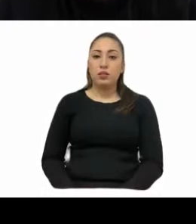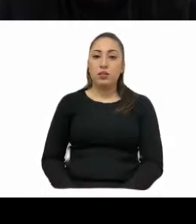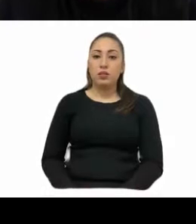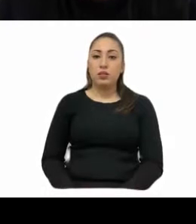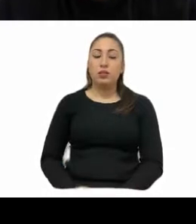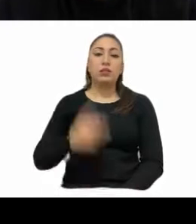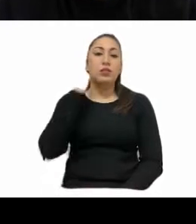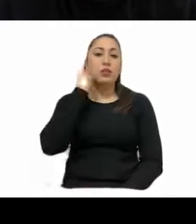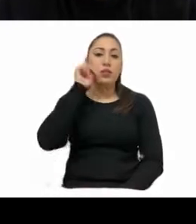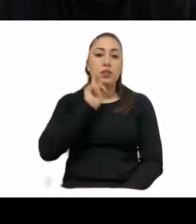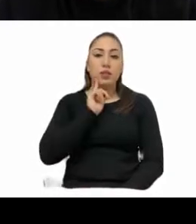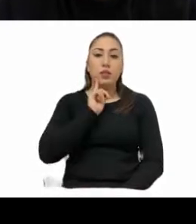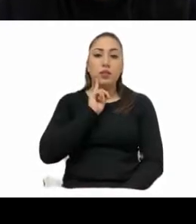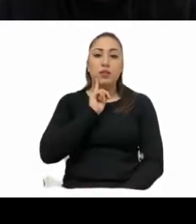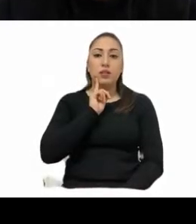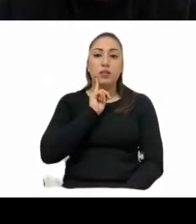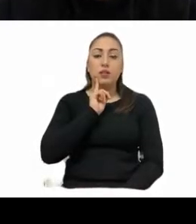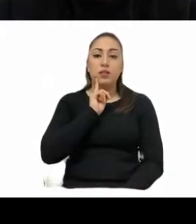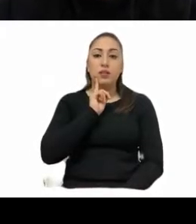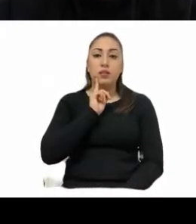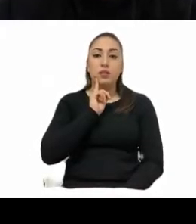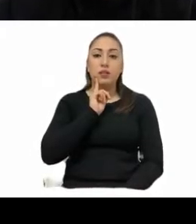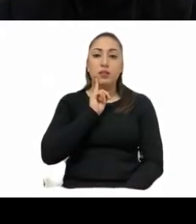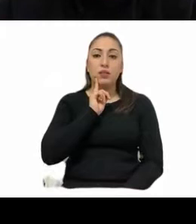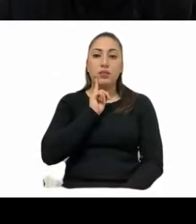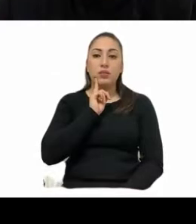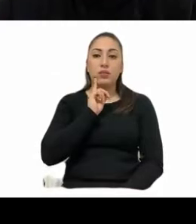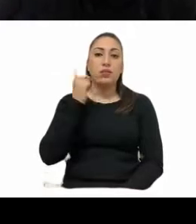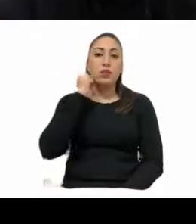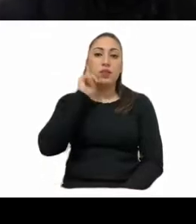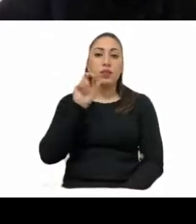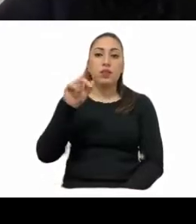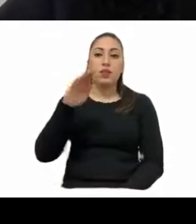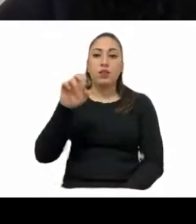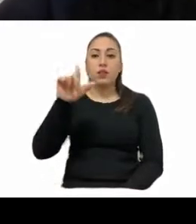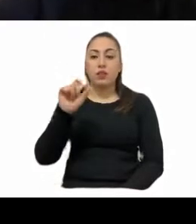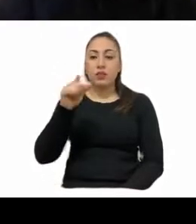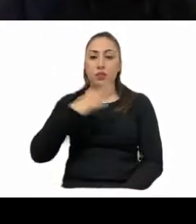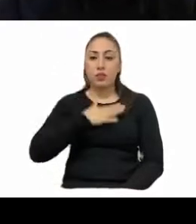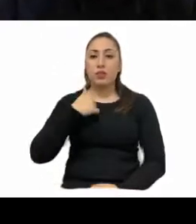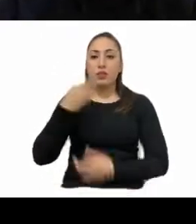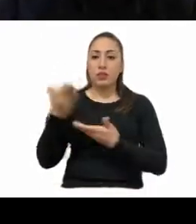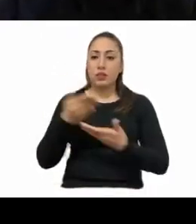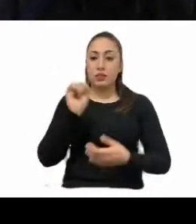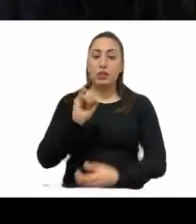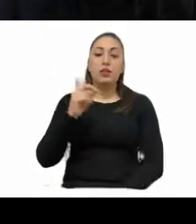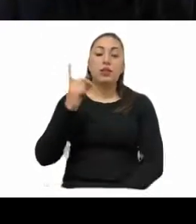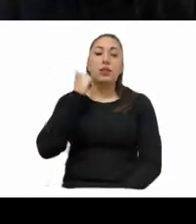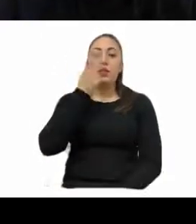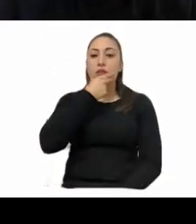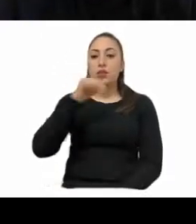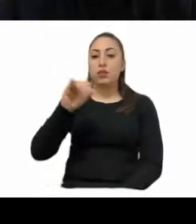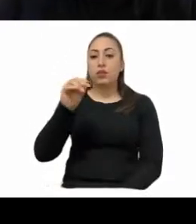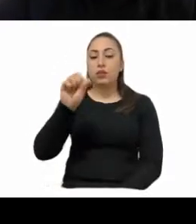Diputada de eh diputada Adriana Espinosa de los Monteros de la voz presente. José Fernando